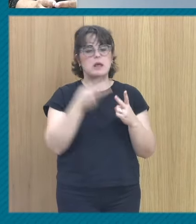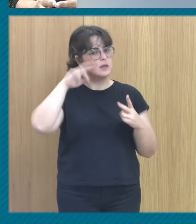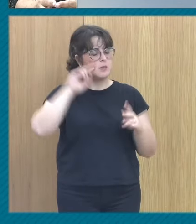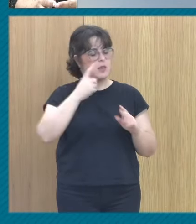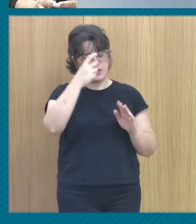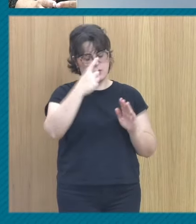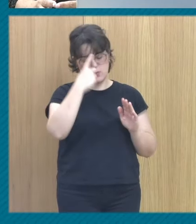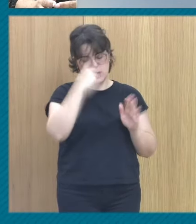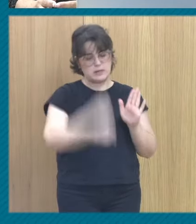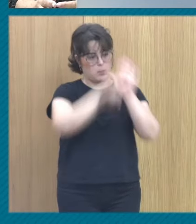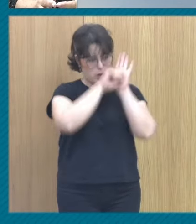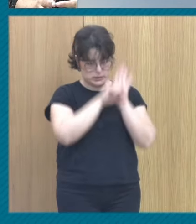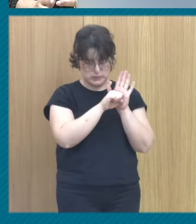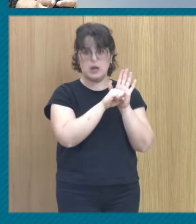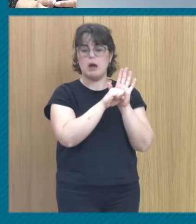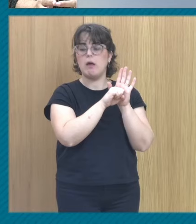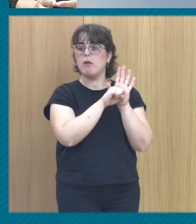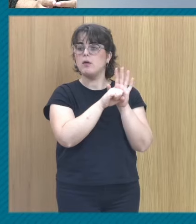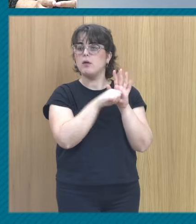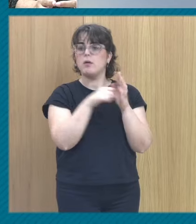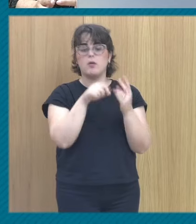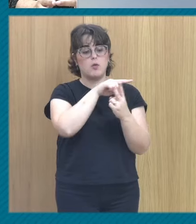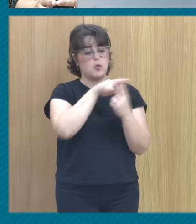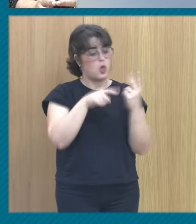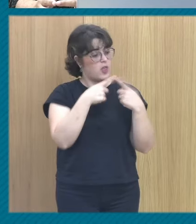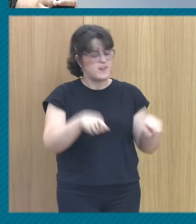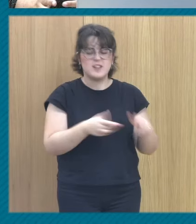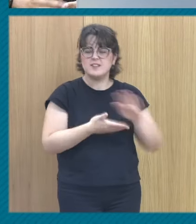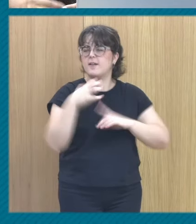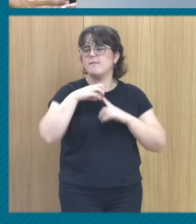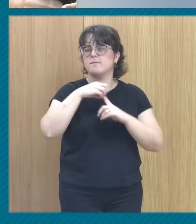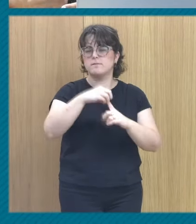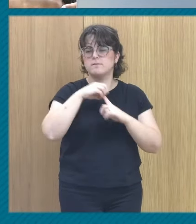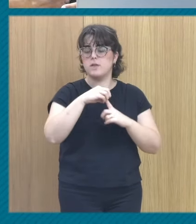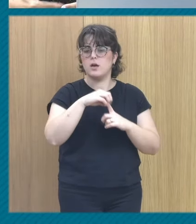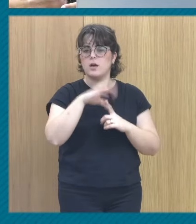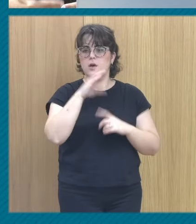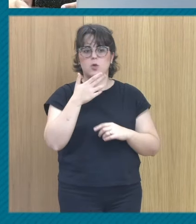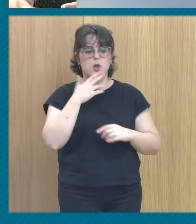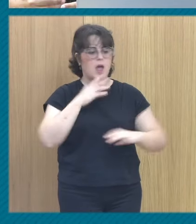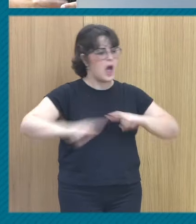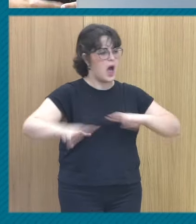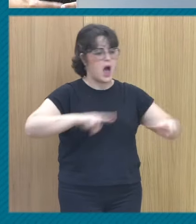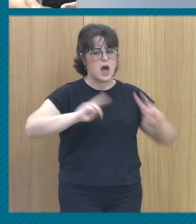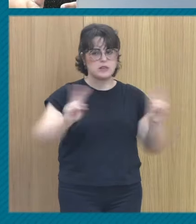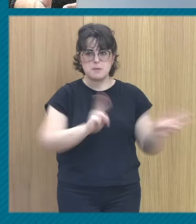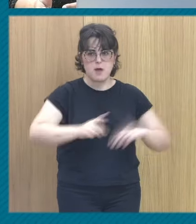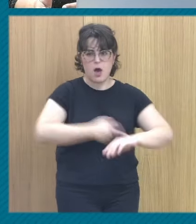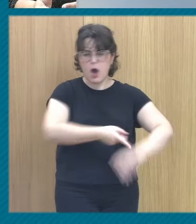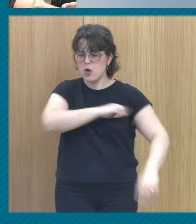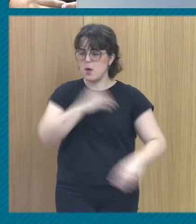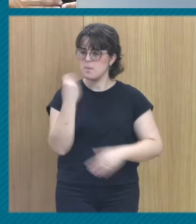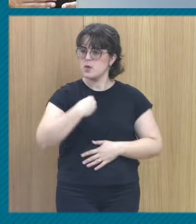traumática para mí distinguir esto es fundamental porque esa hiperactivación de la que hablamos y que describimos siempre